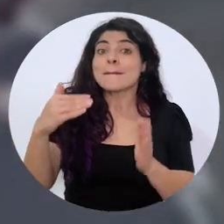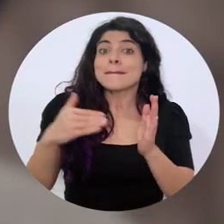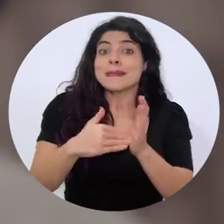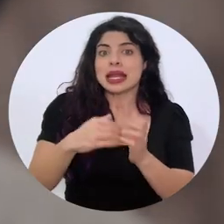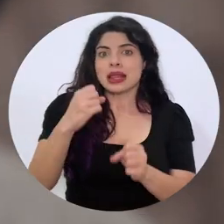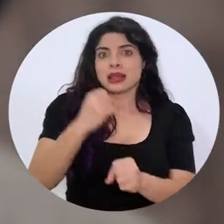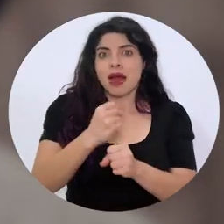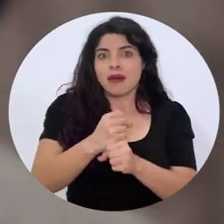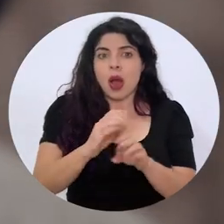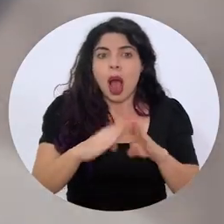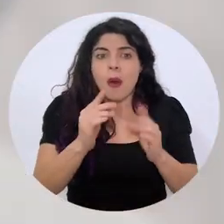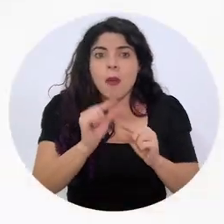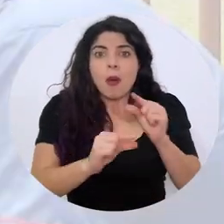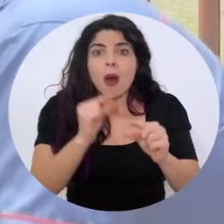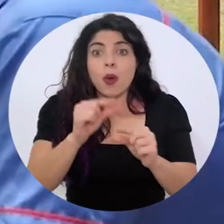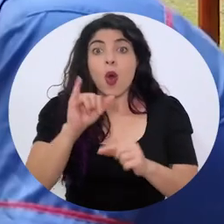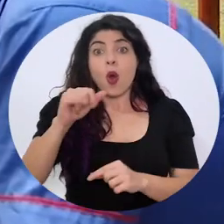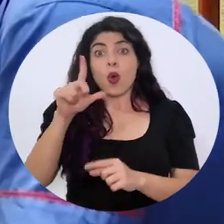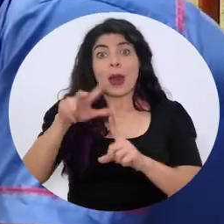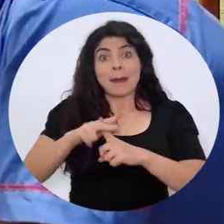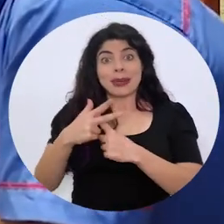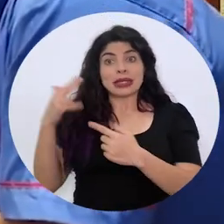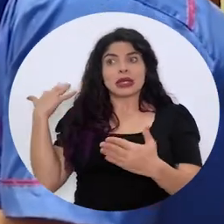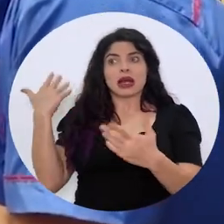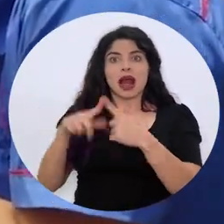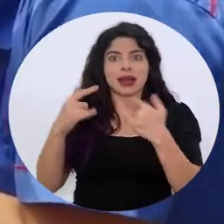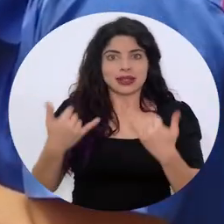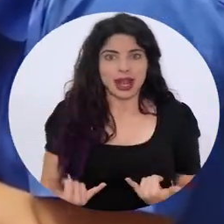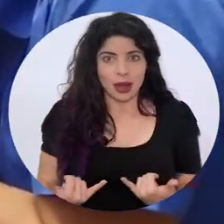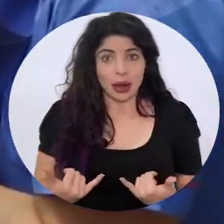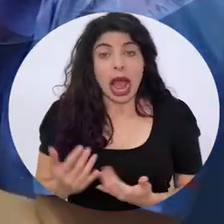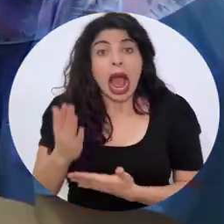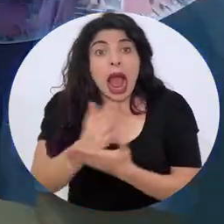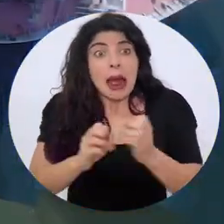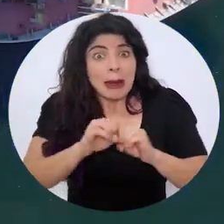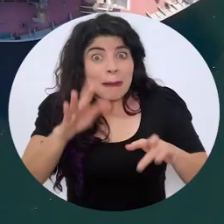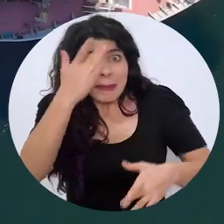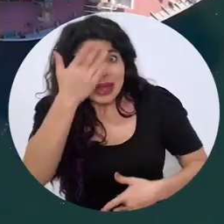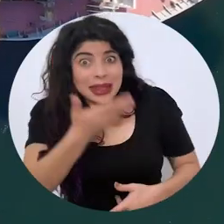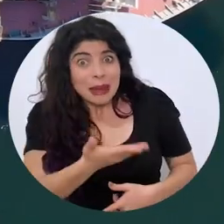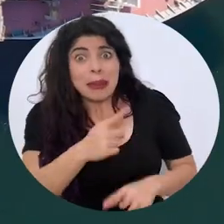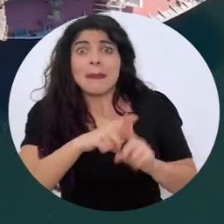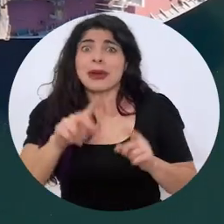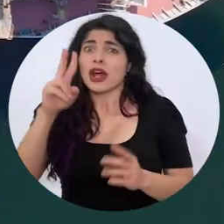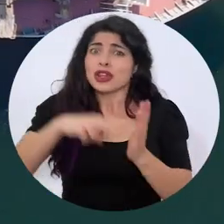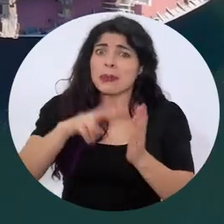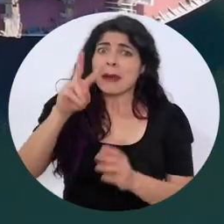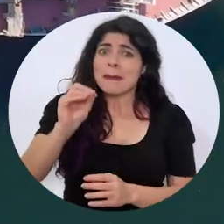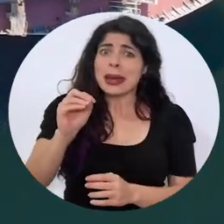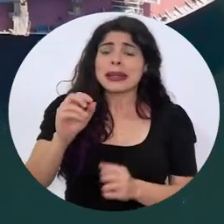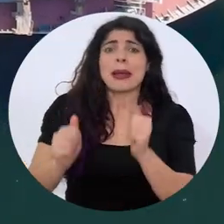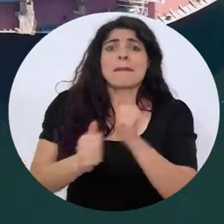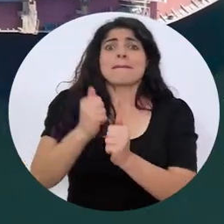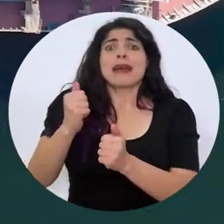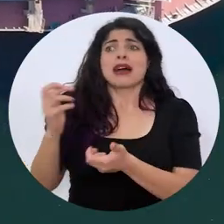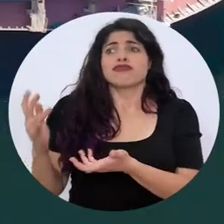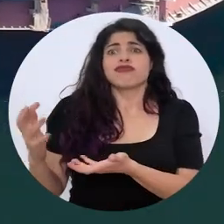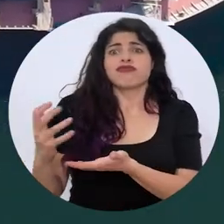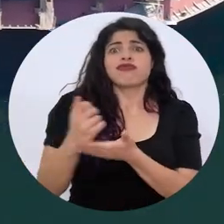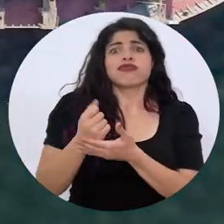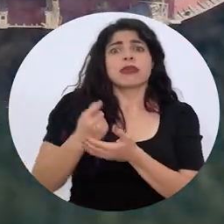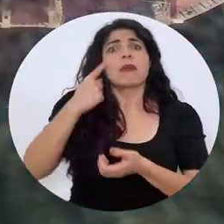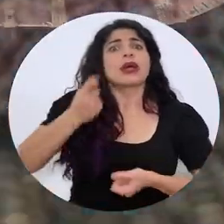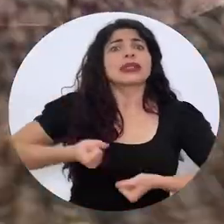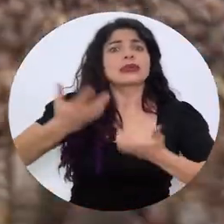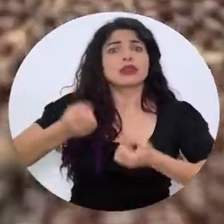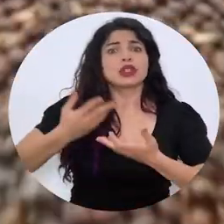empleos de julio a la fecha. También, a pesar de la pandemia, cerramos el 2020 como el año con más ingresos por exportaciones de